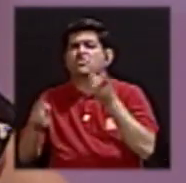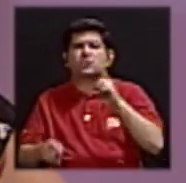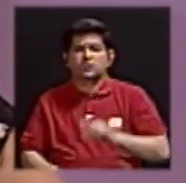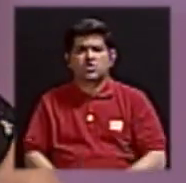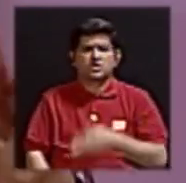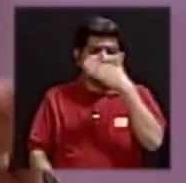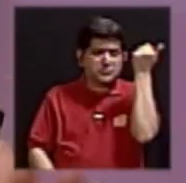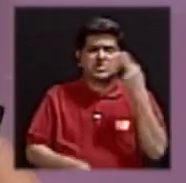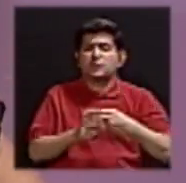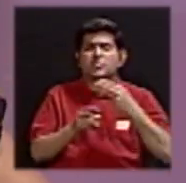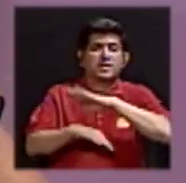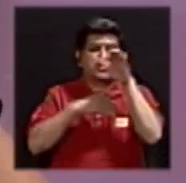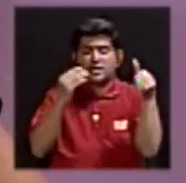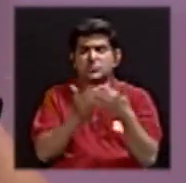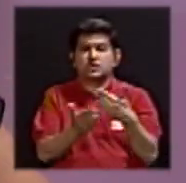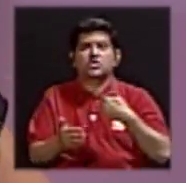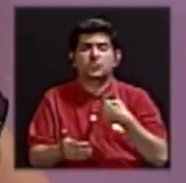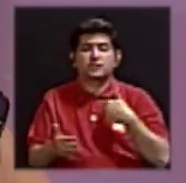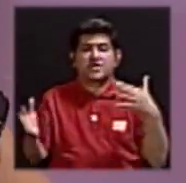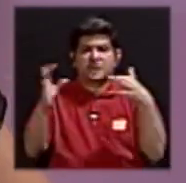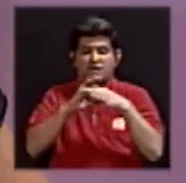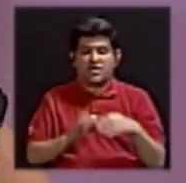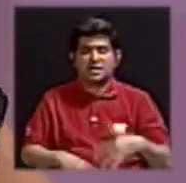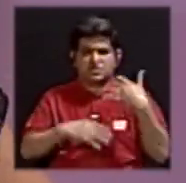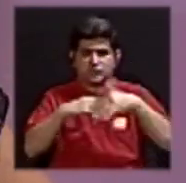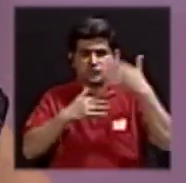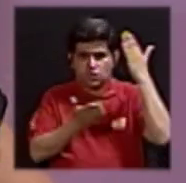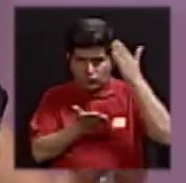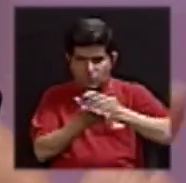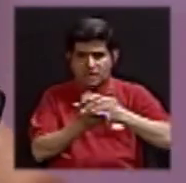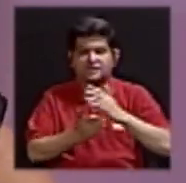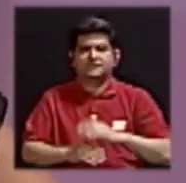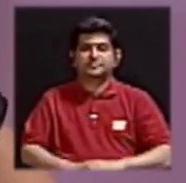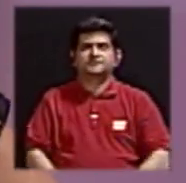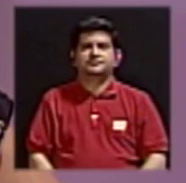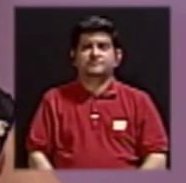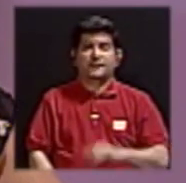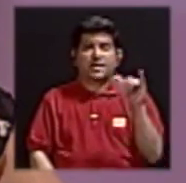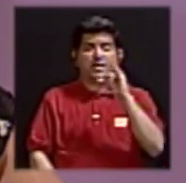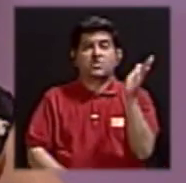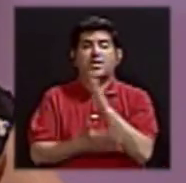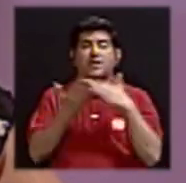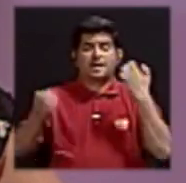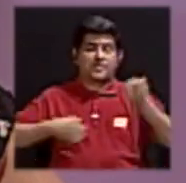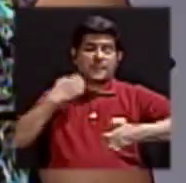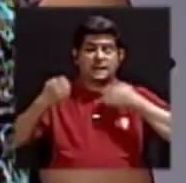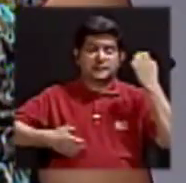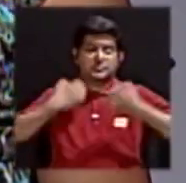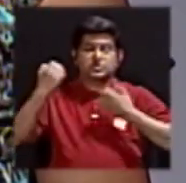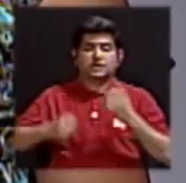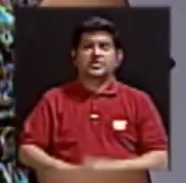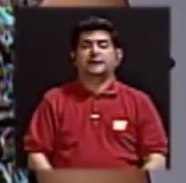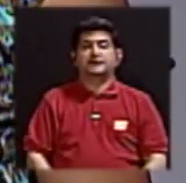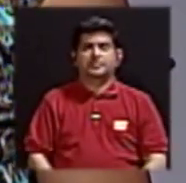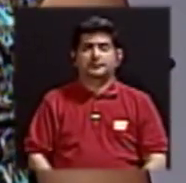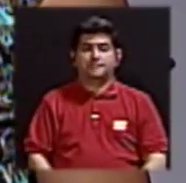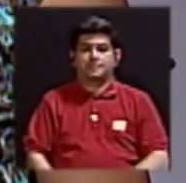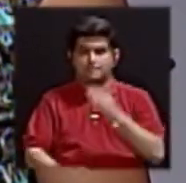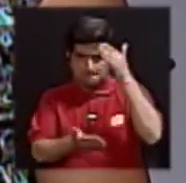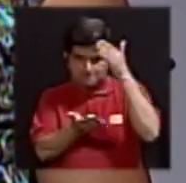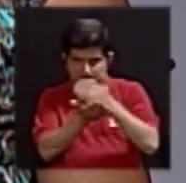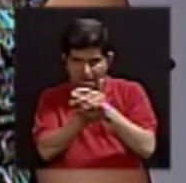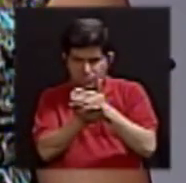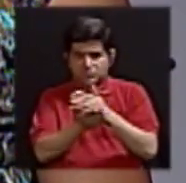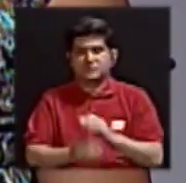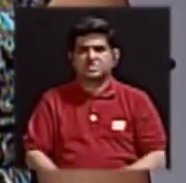se me olvidan los nombres. Todo eso tiene que ver con la menopausia también y también la parte emocional. Vamos a hacer un corte